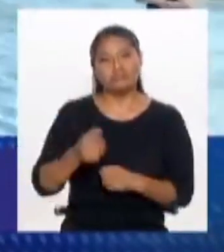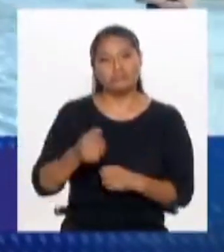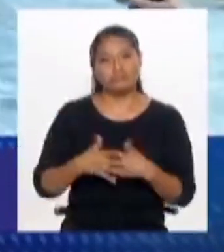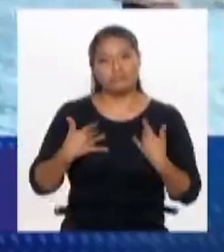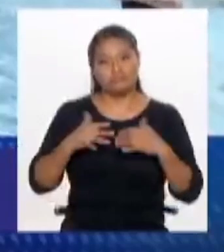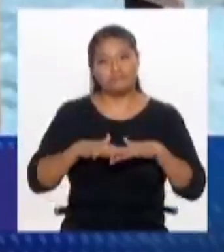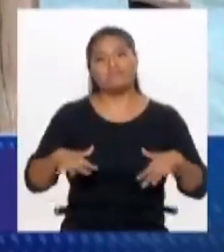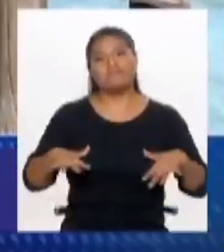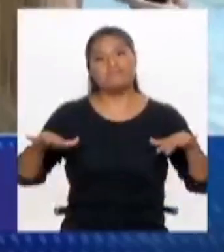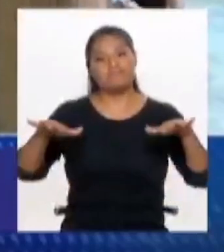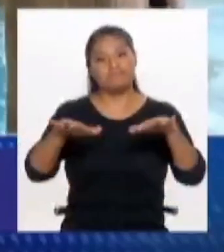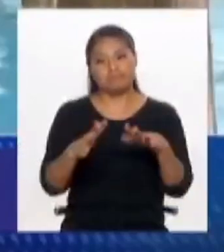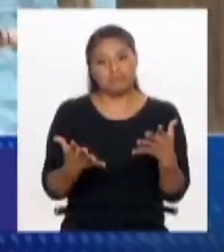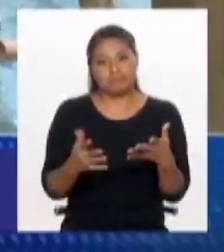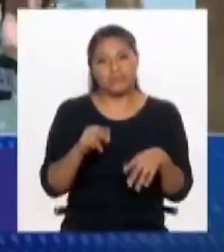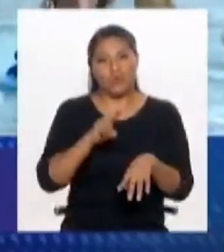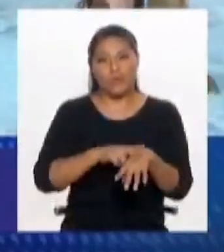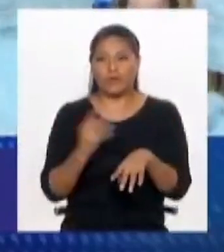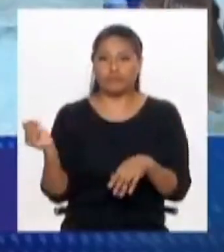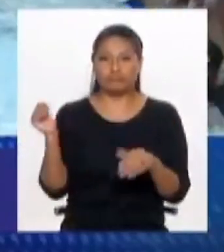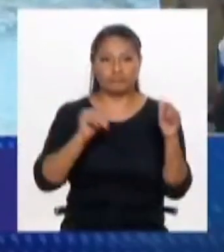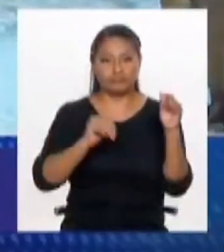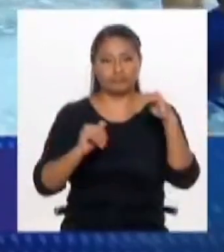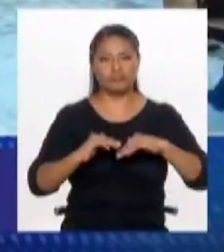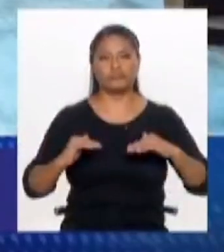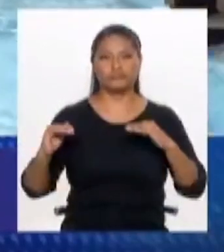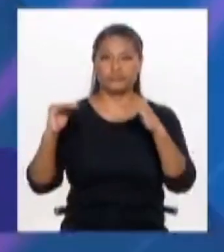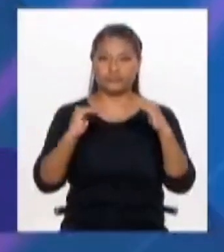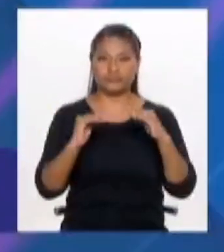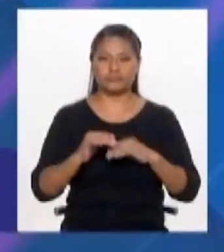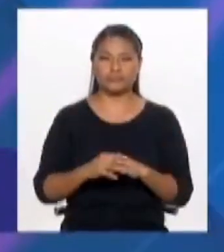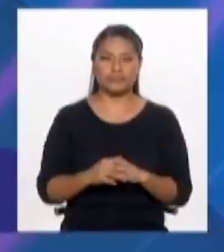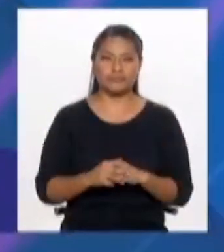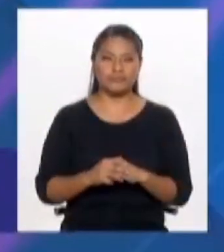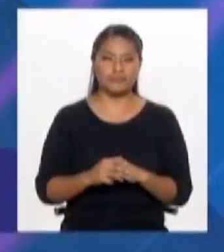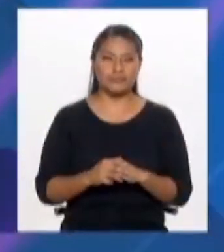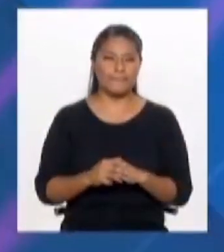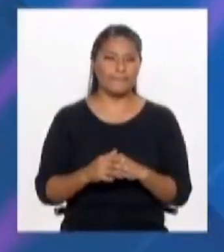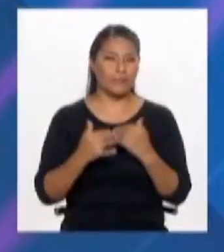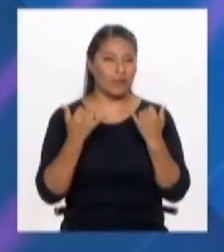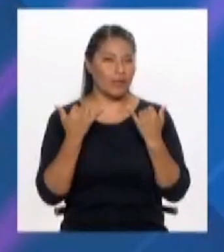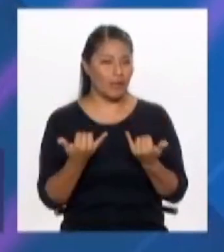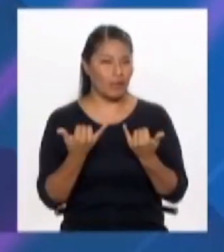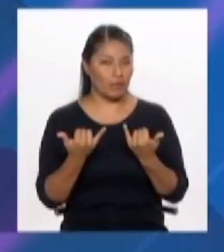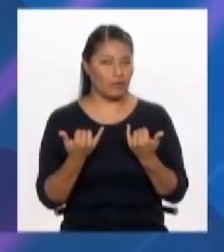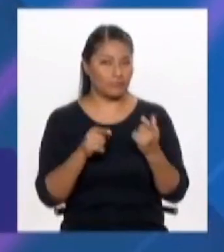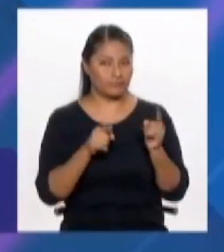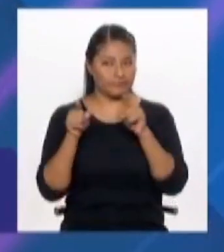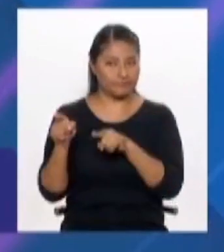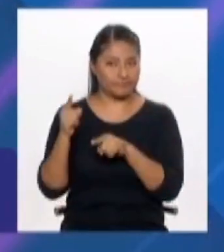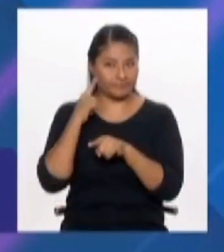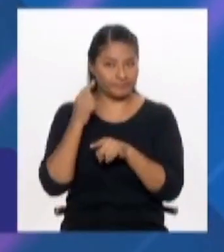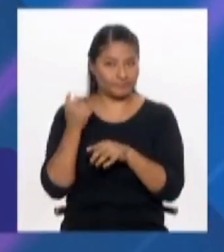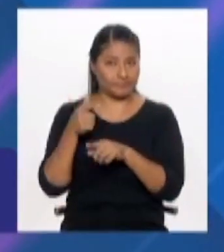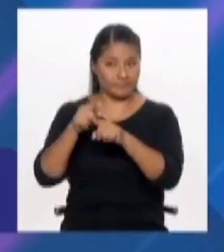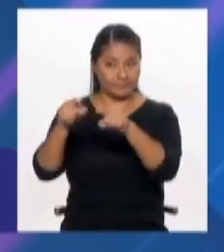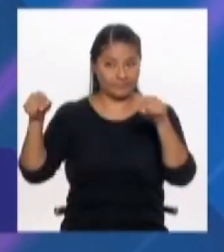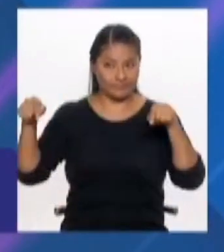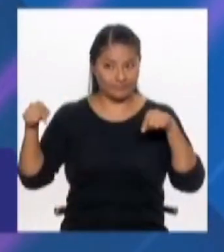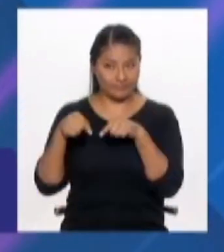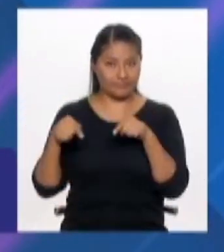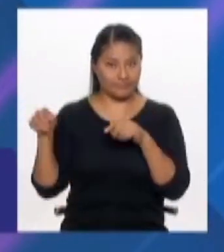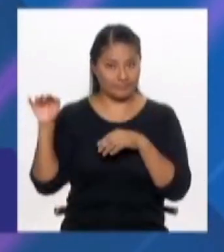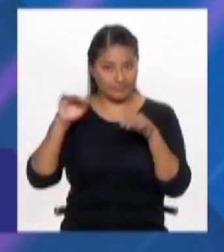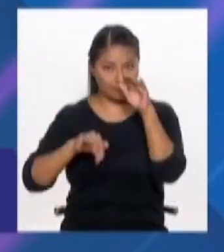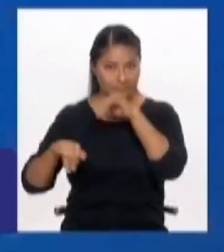se vuelve un espacio común, ¿no? Exacto, entonces, de todas formas, lo que se ha producido con esta piscina